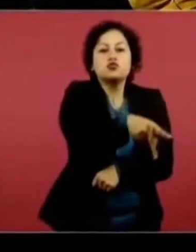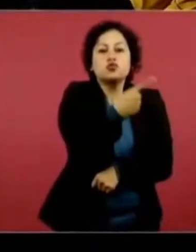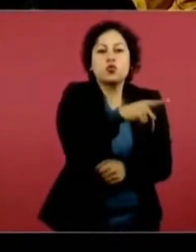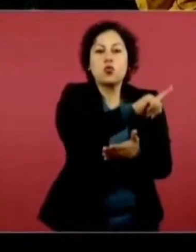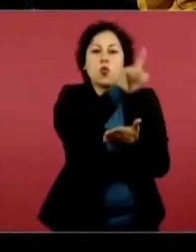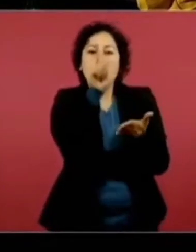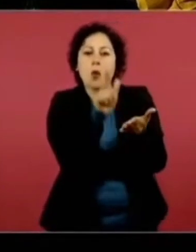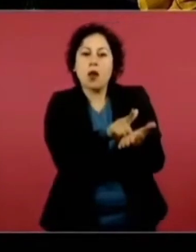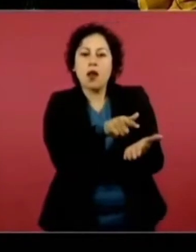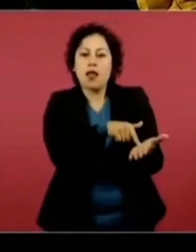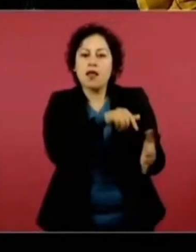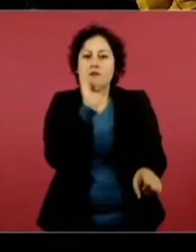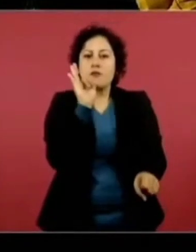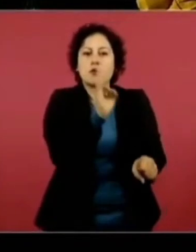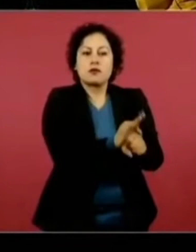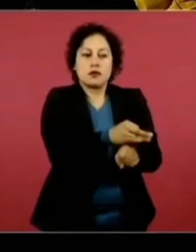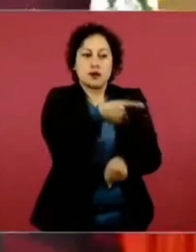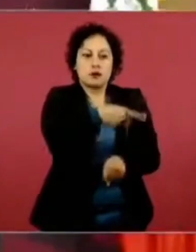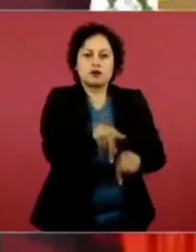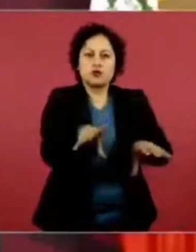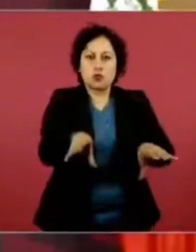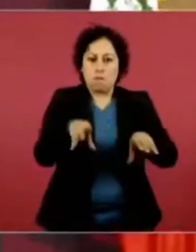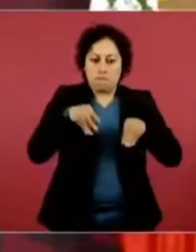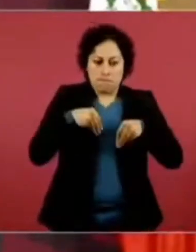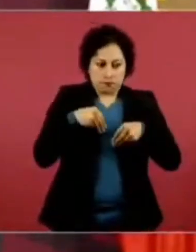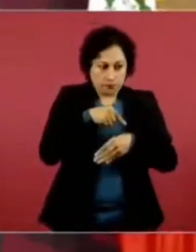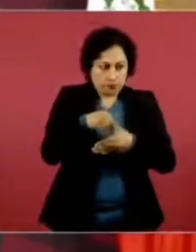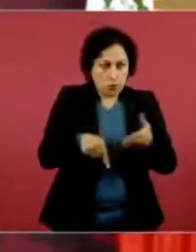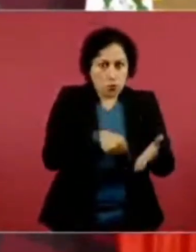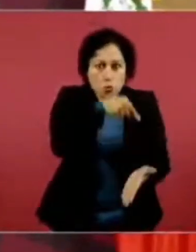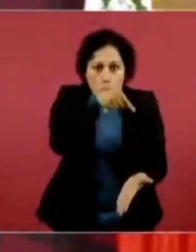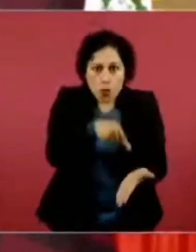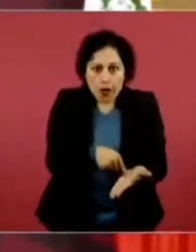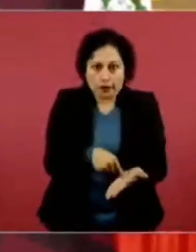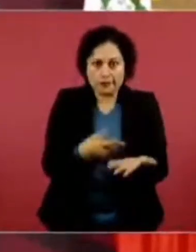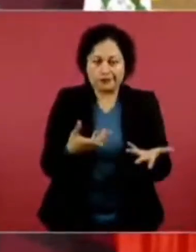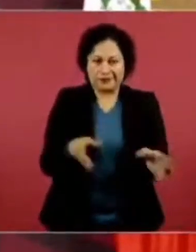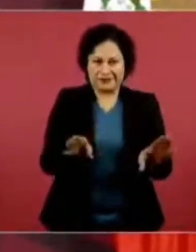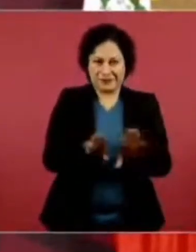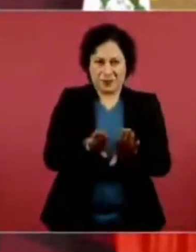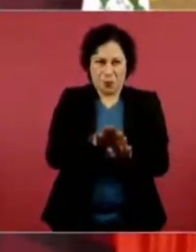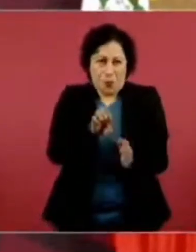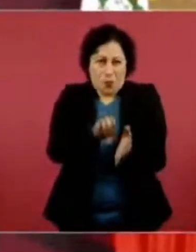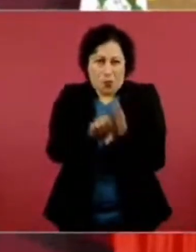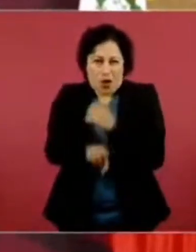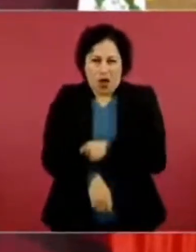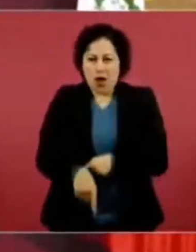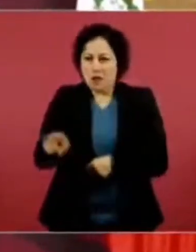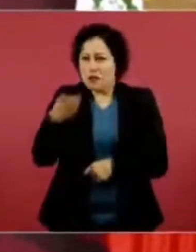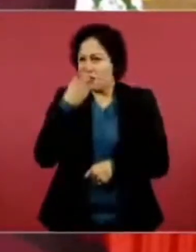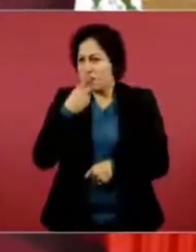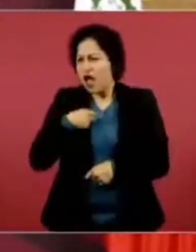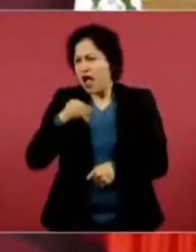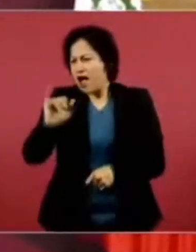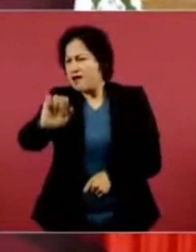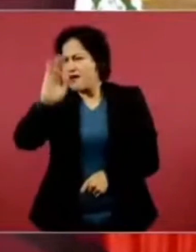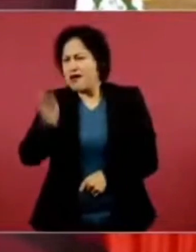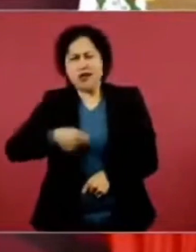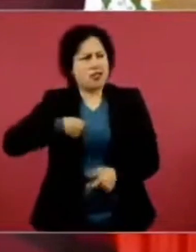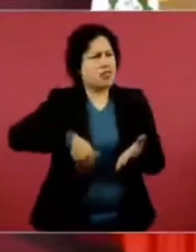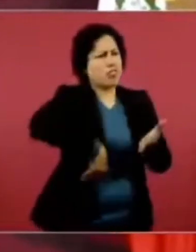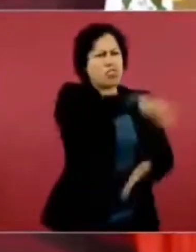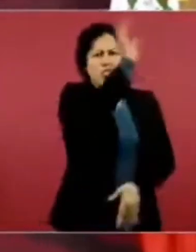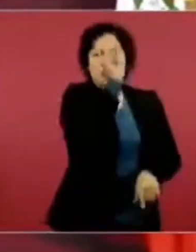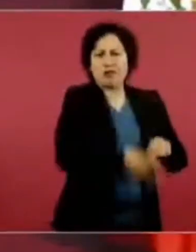los vamos a desalojar. Así era en el sexenio pasado con